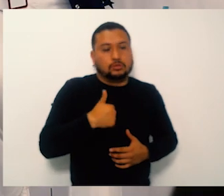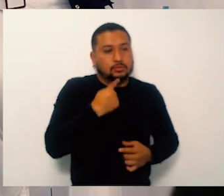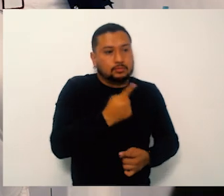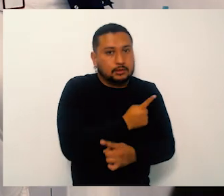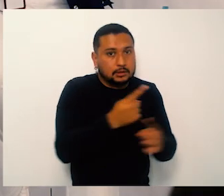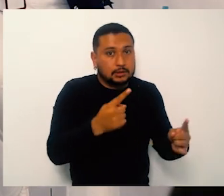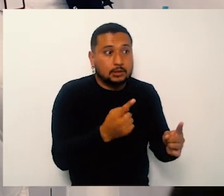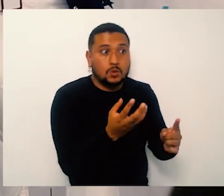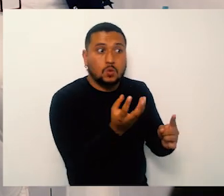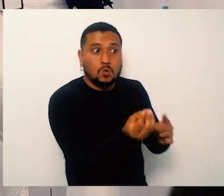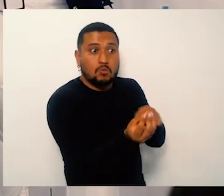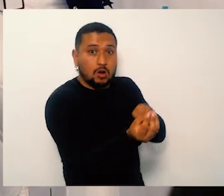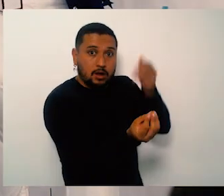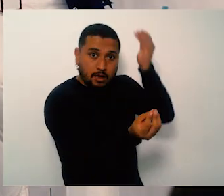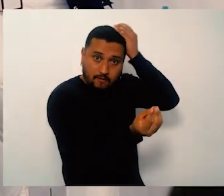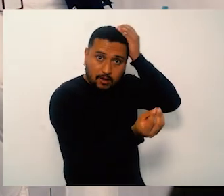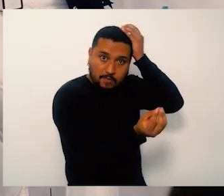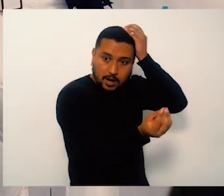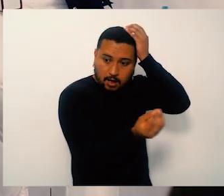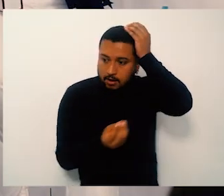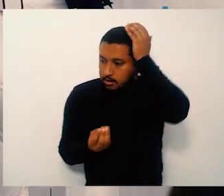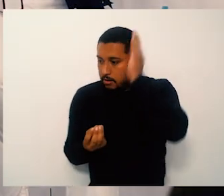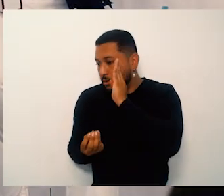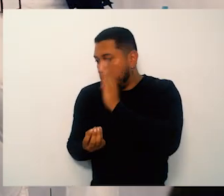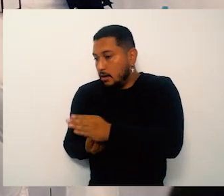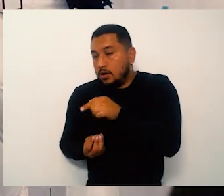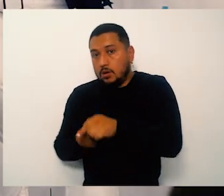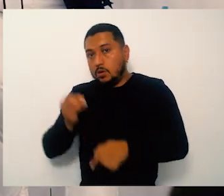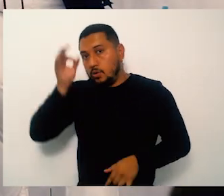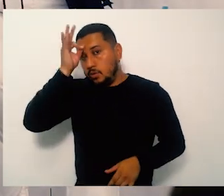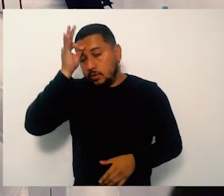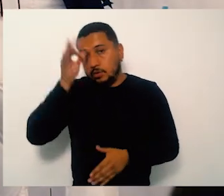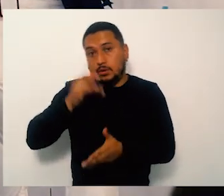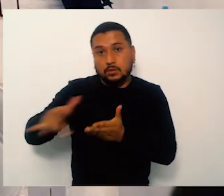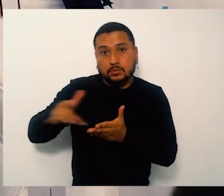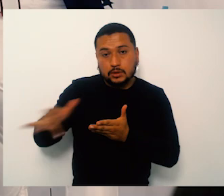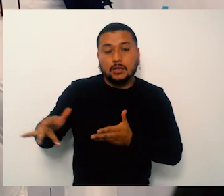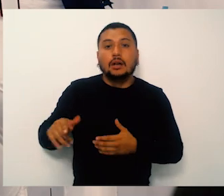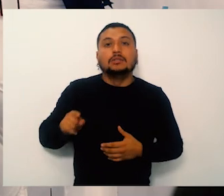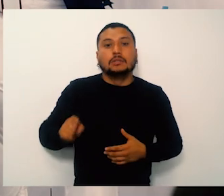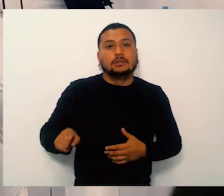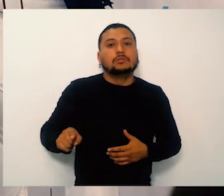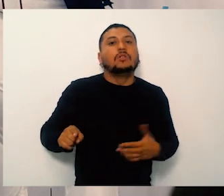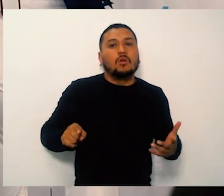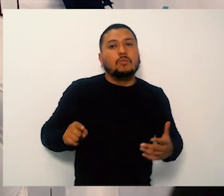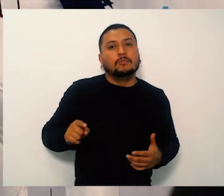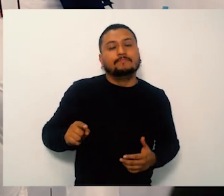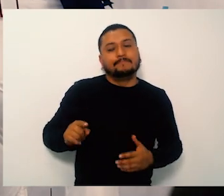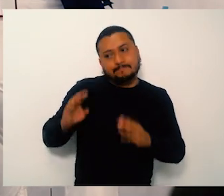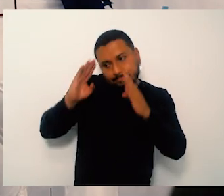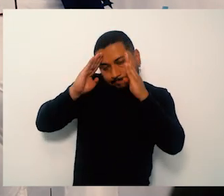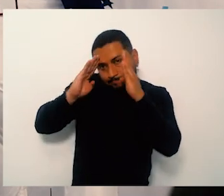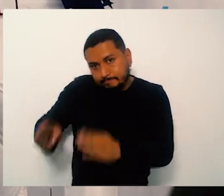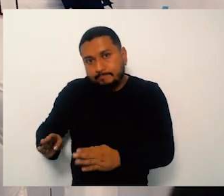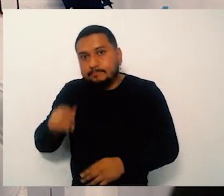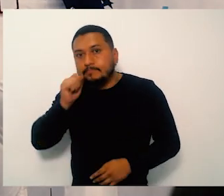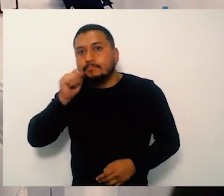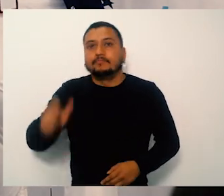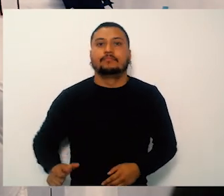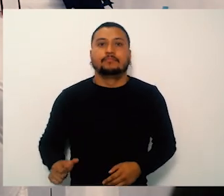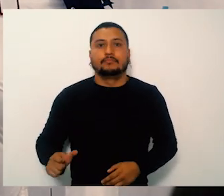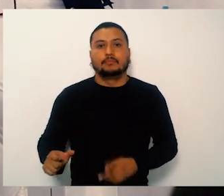somos mucho más sensibles y aquí necesitamos enfermeras, enfermeros y camilleros que realmente